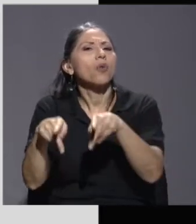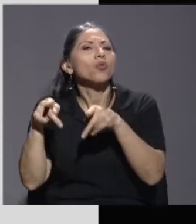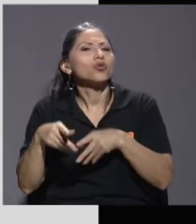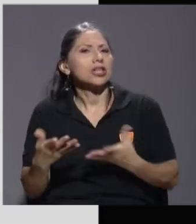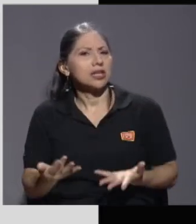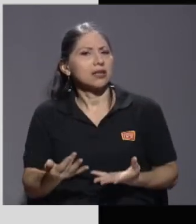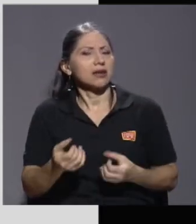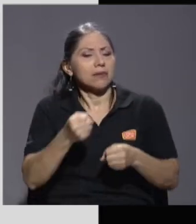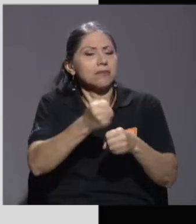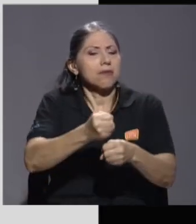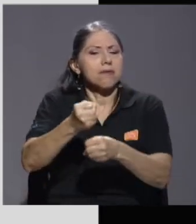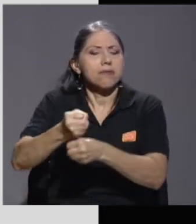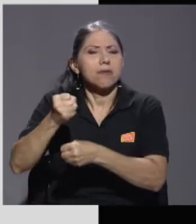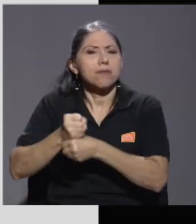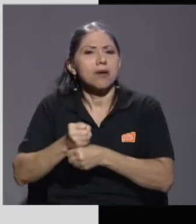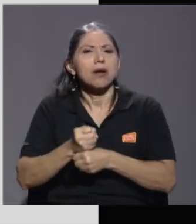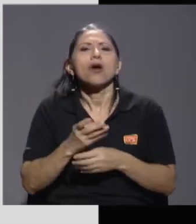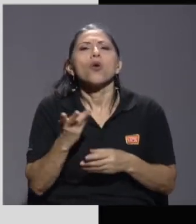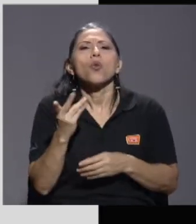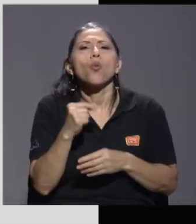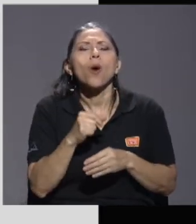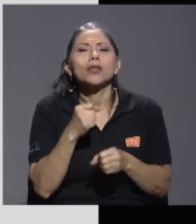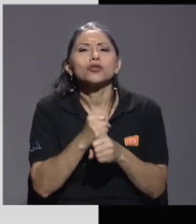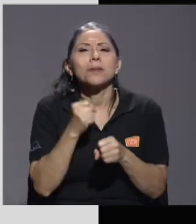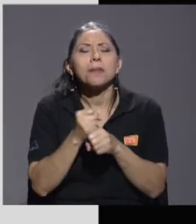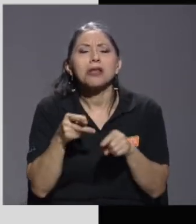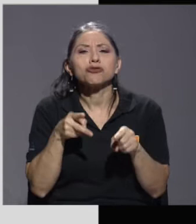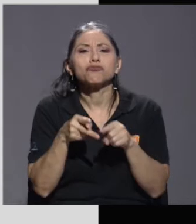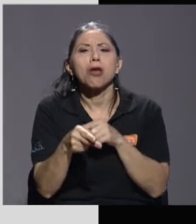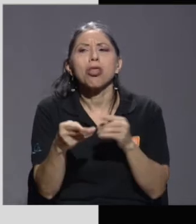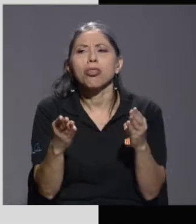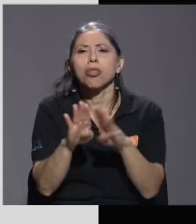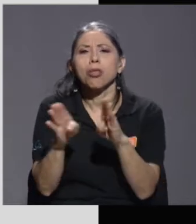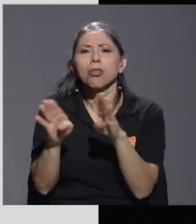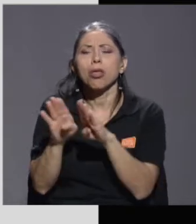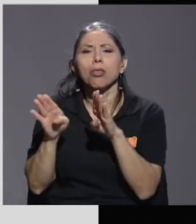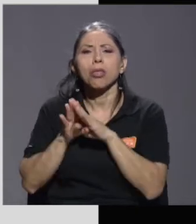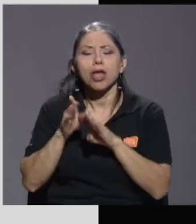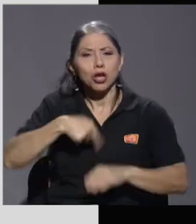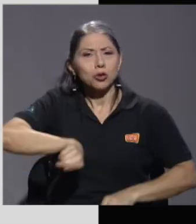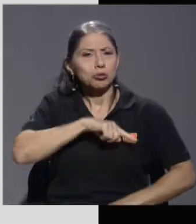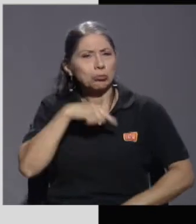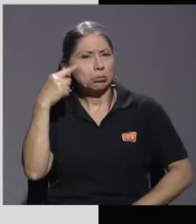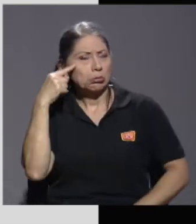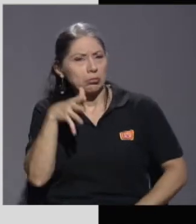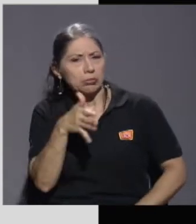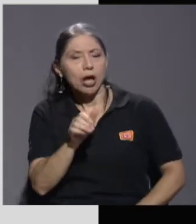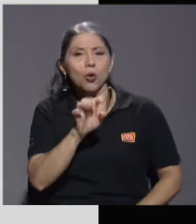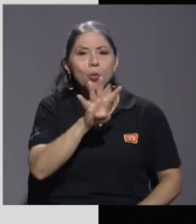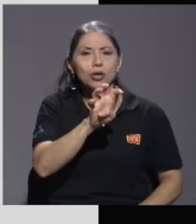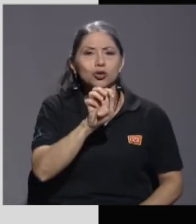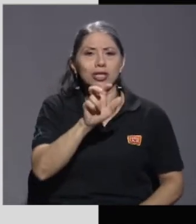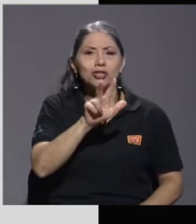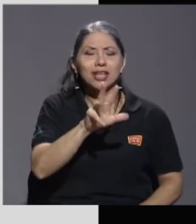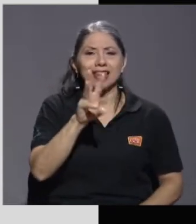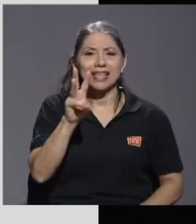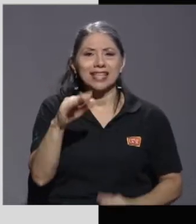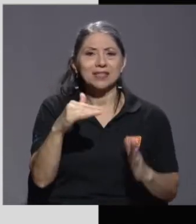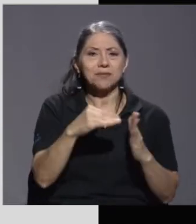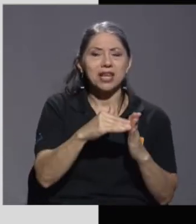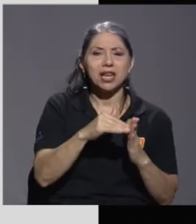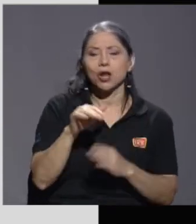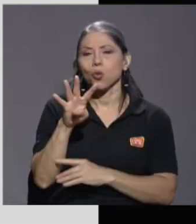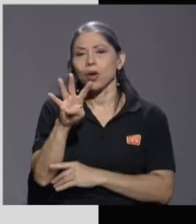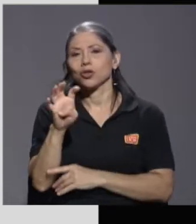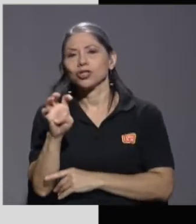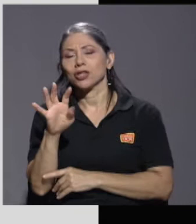cuántos empleos se iban a perder. Hicimos estimaciones que rondaban entre 436.000 y 453